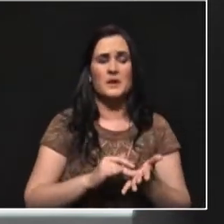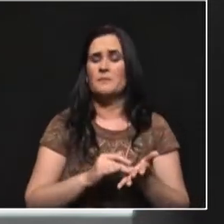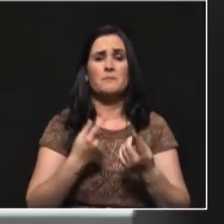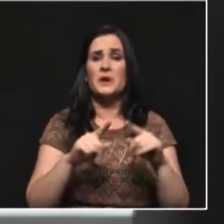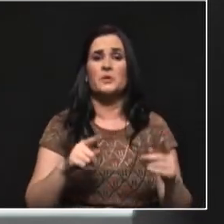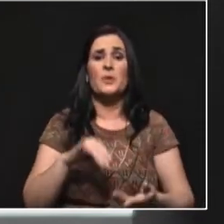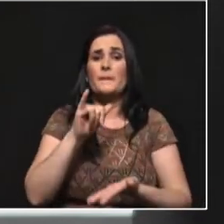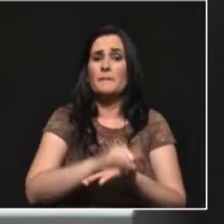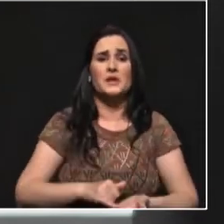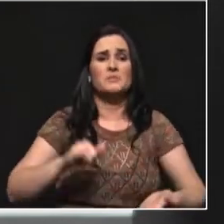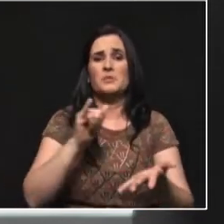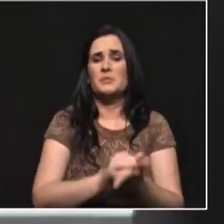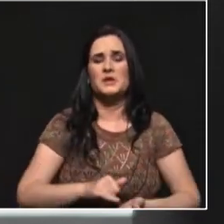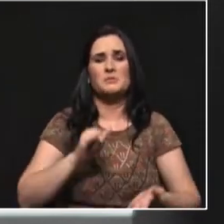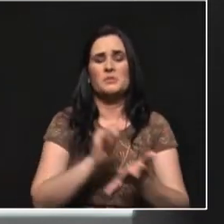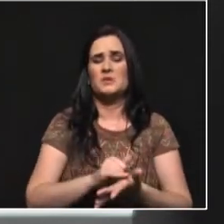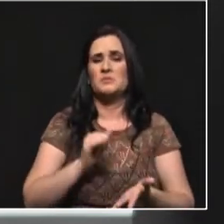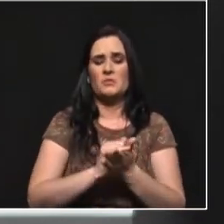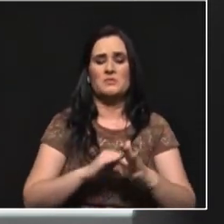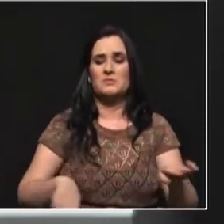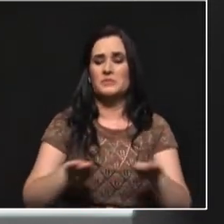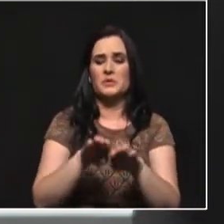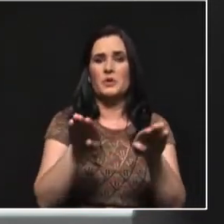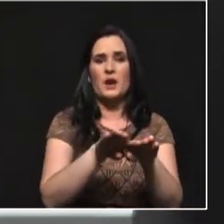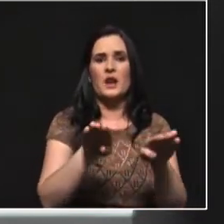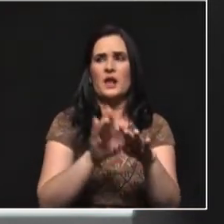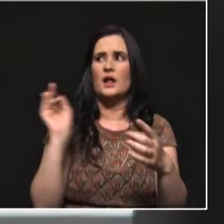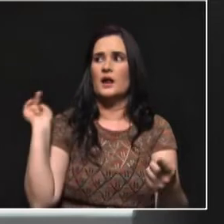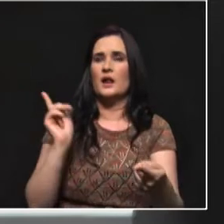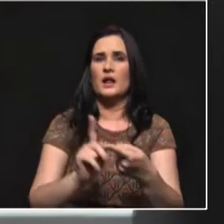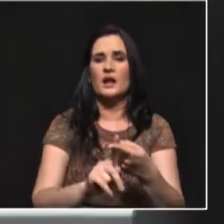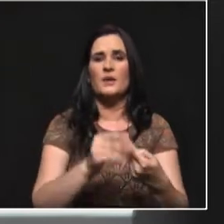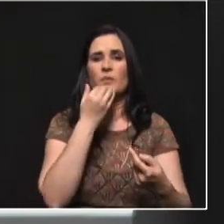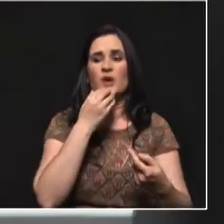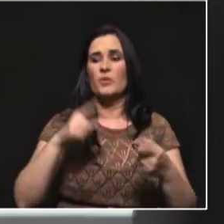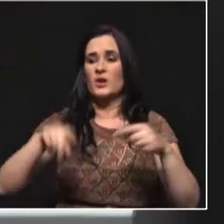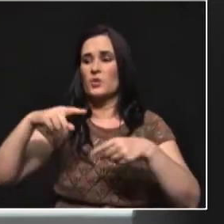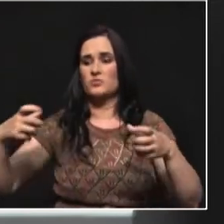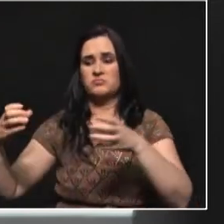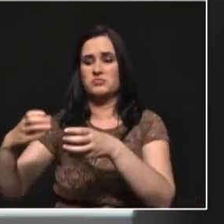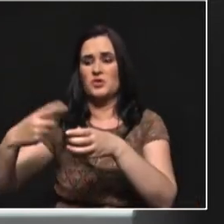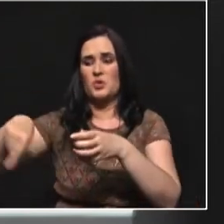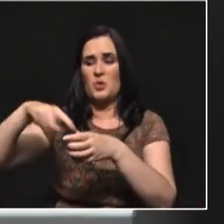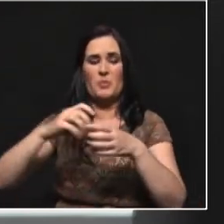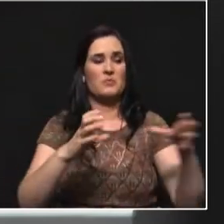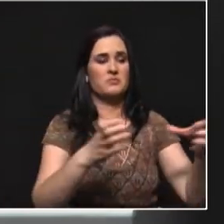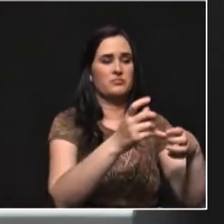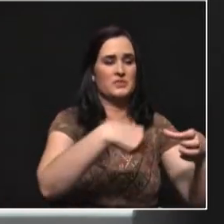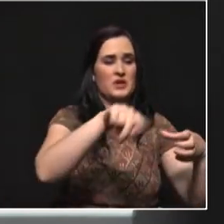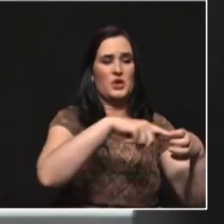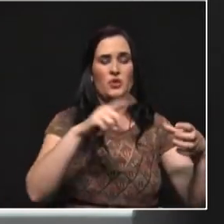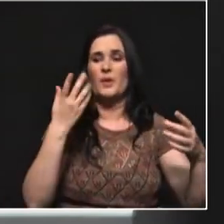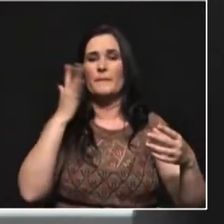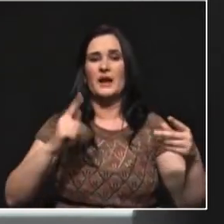salen los mismos. Es decir, que esta polarización, donde las barras bravas de un lado y del otro, izquierda y derecha, quieren enardecer las